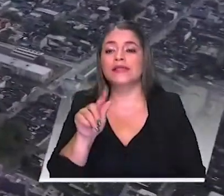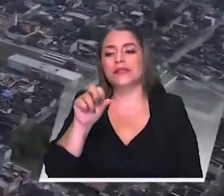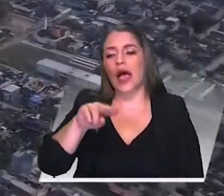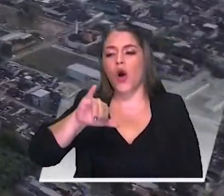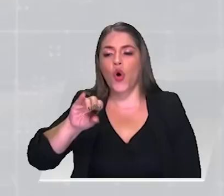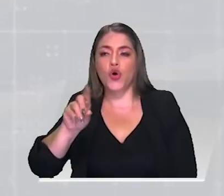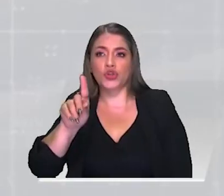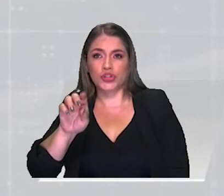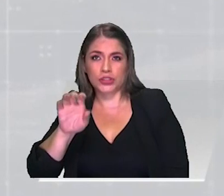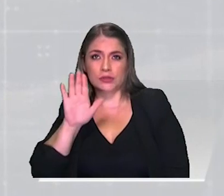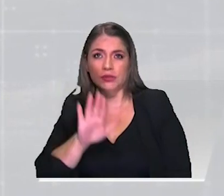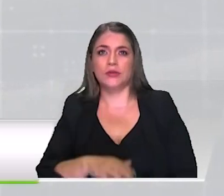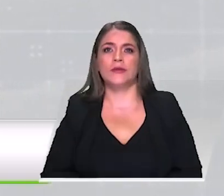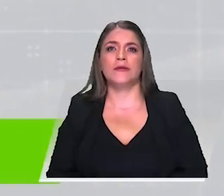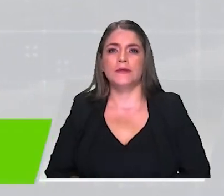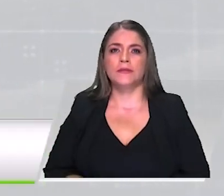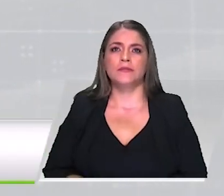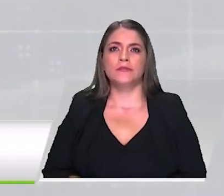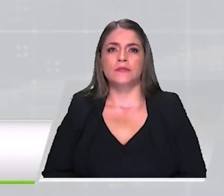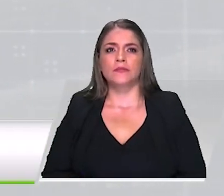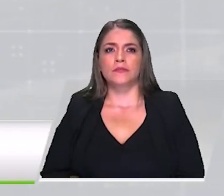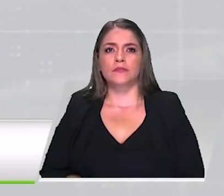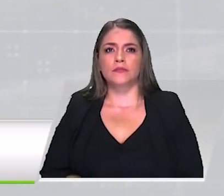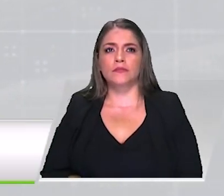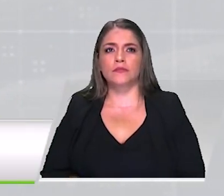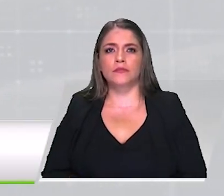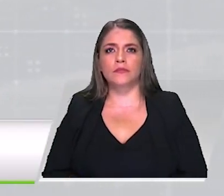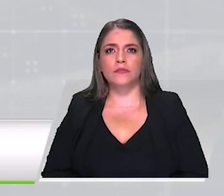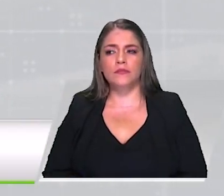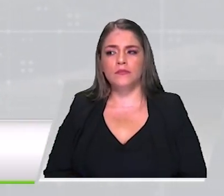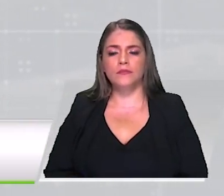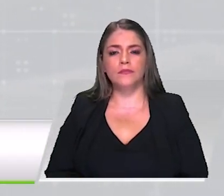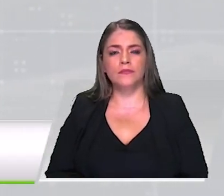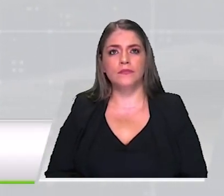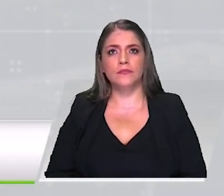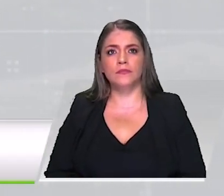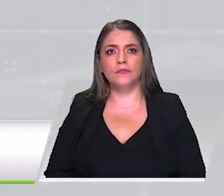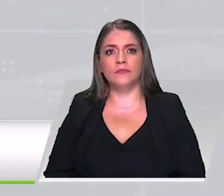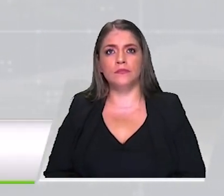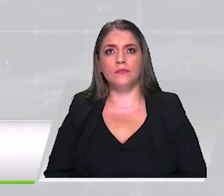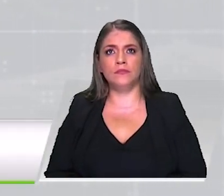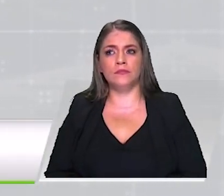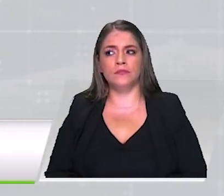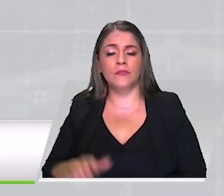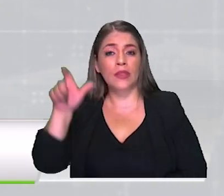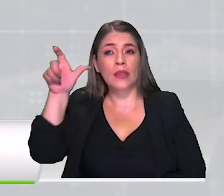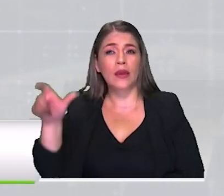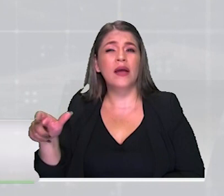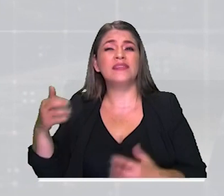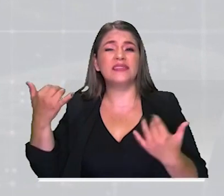el municipio de Apartado. Hoy una de las personas que más vehementemente ha denunciado